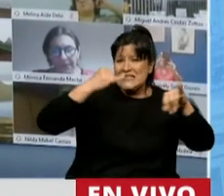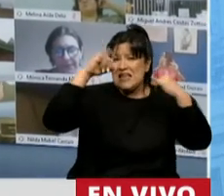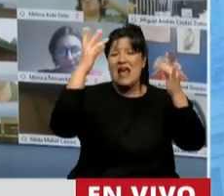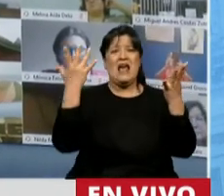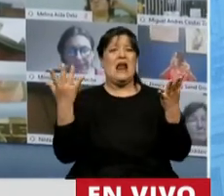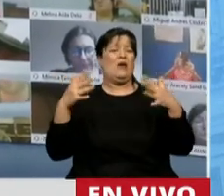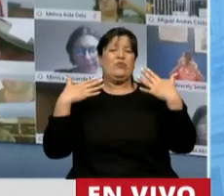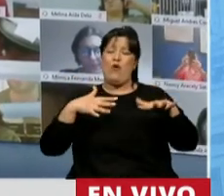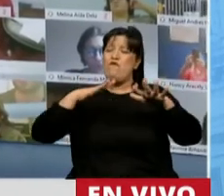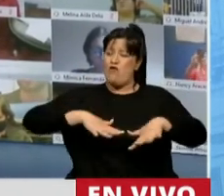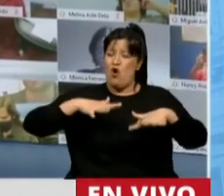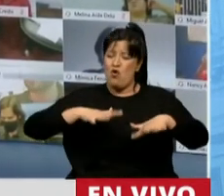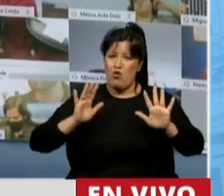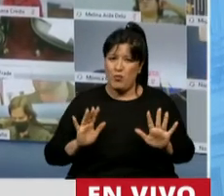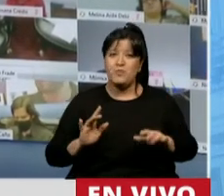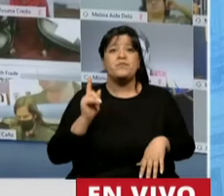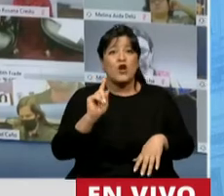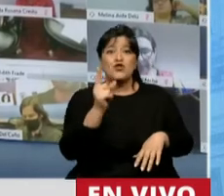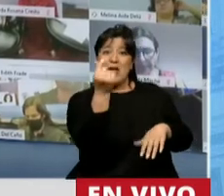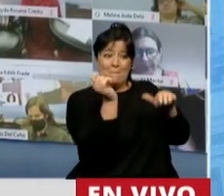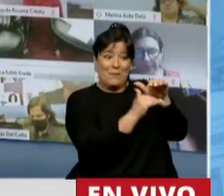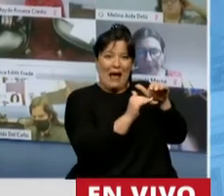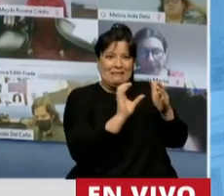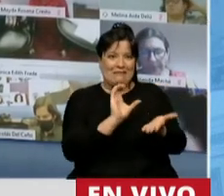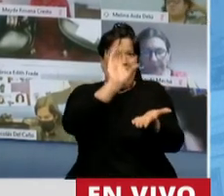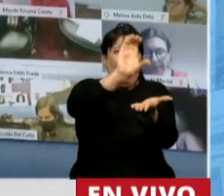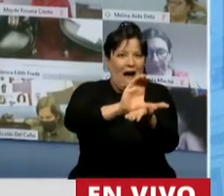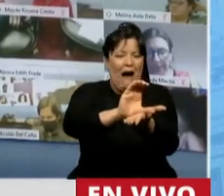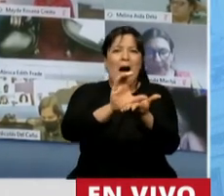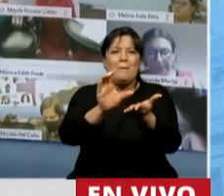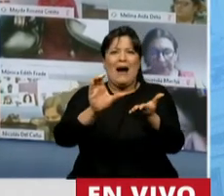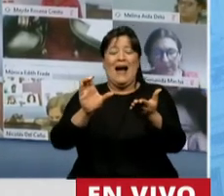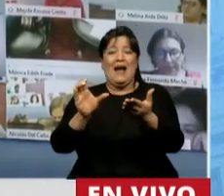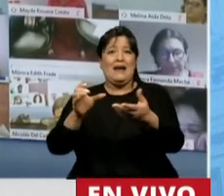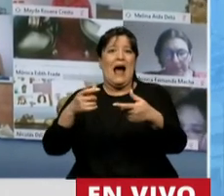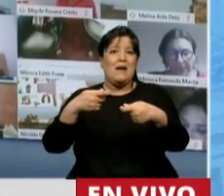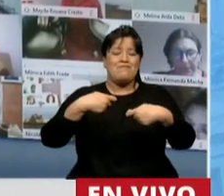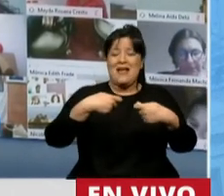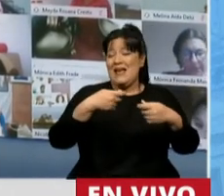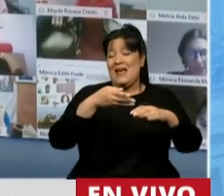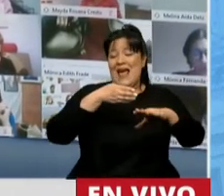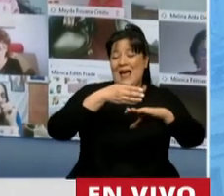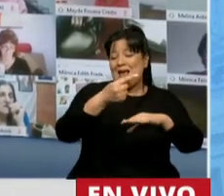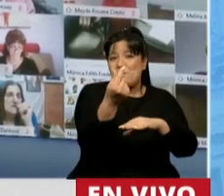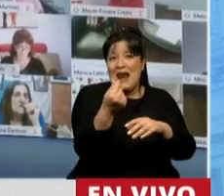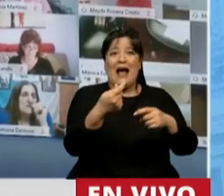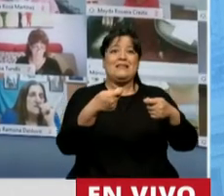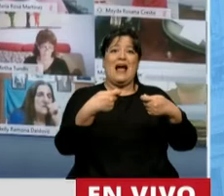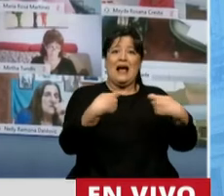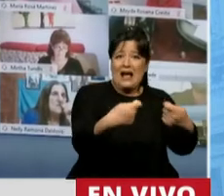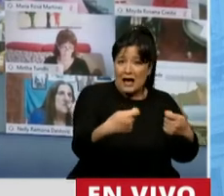Y ese dinero iba a cubrir parte del déficit corriente que tiene la provincia para poder hacer frente a las obligaciones